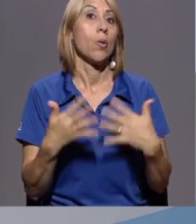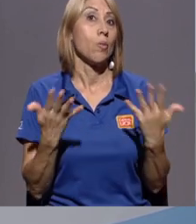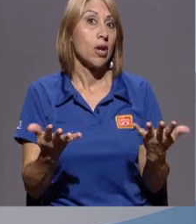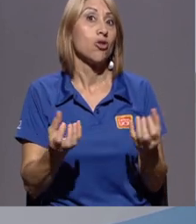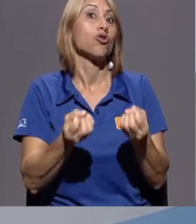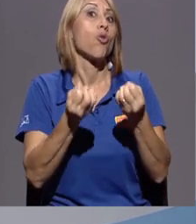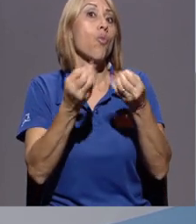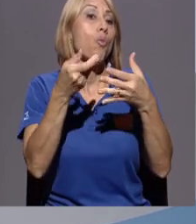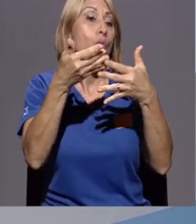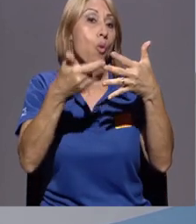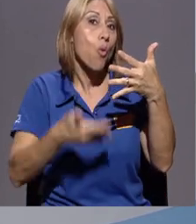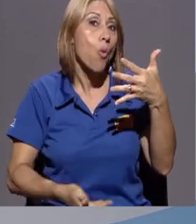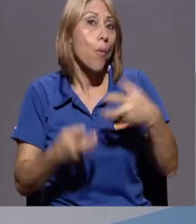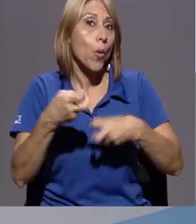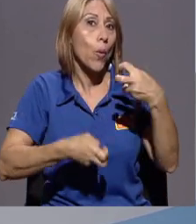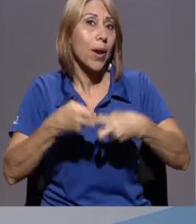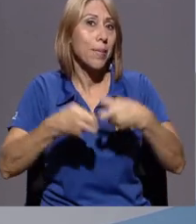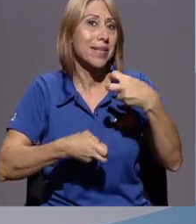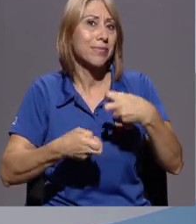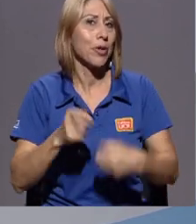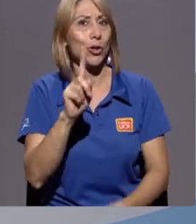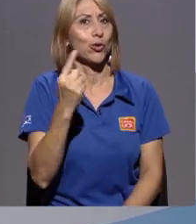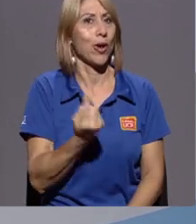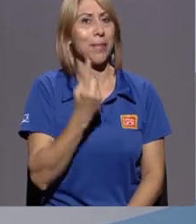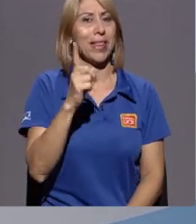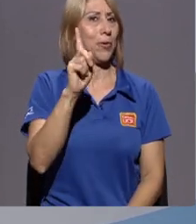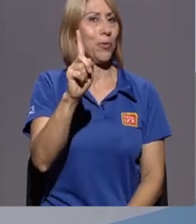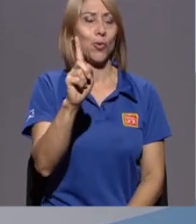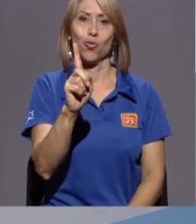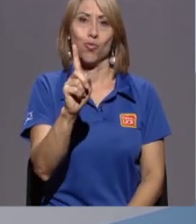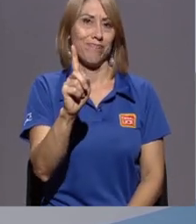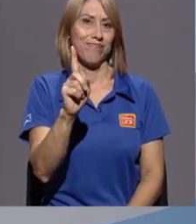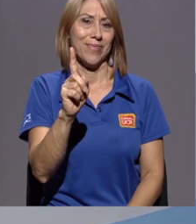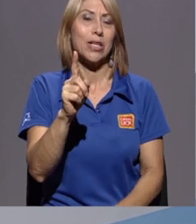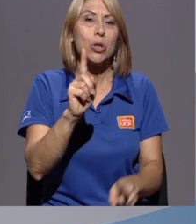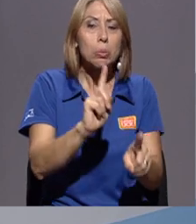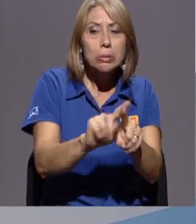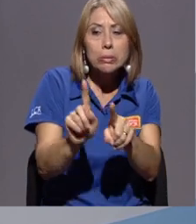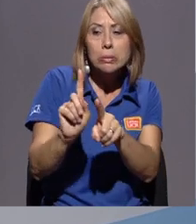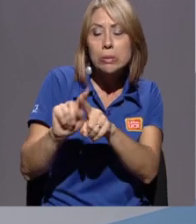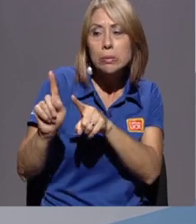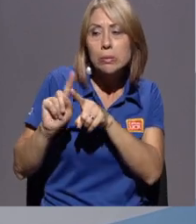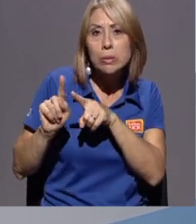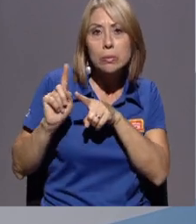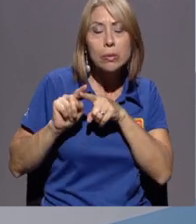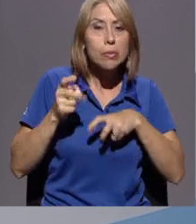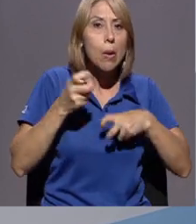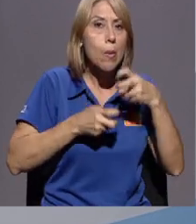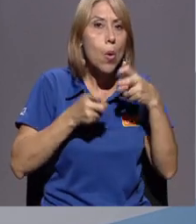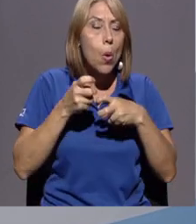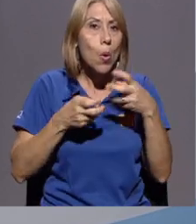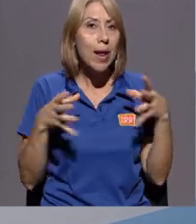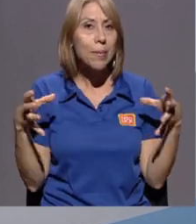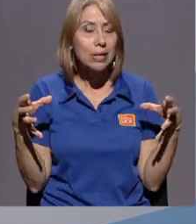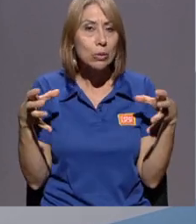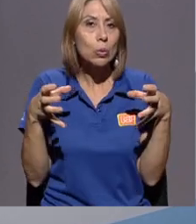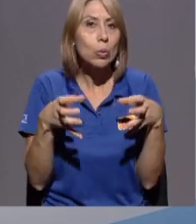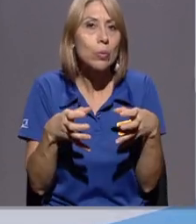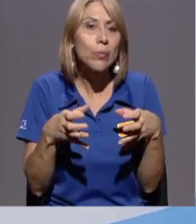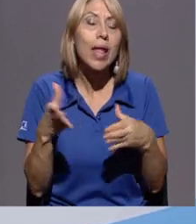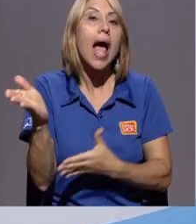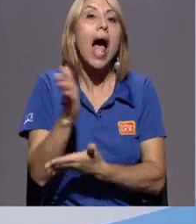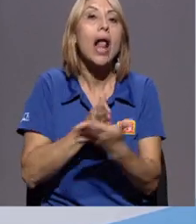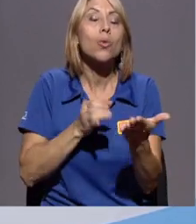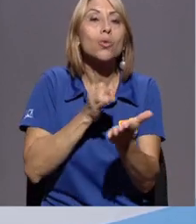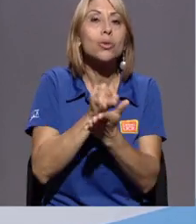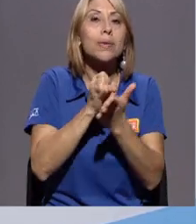problemas, ¿verdad? No es solamente un problema, es una combinación. Algunos investigadores o algunas personas de la